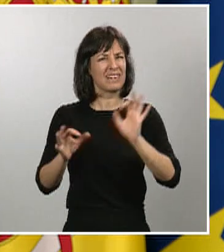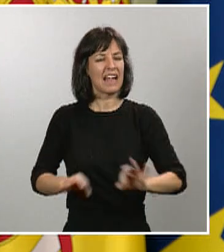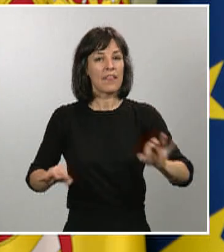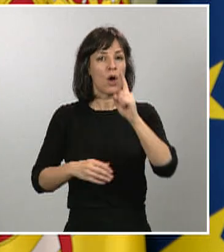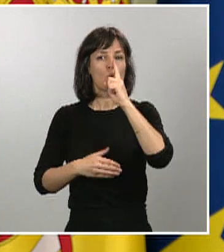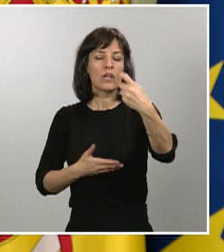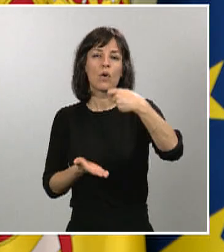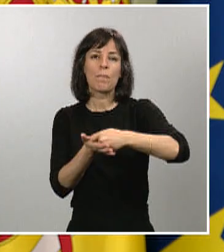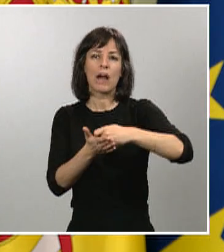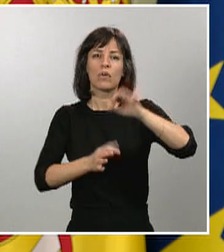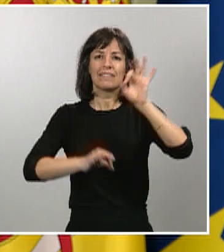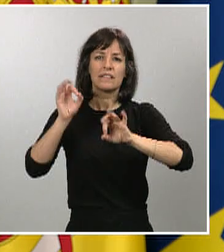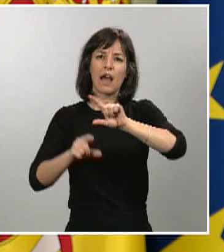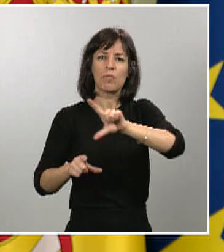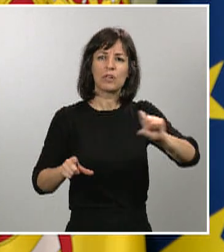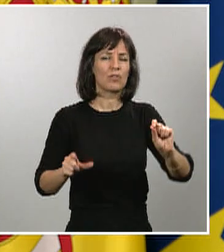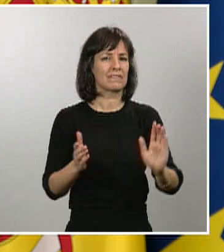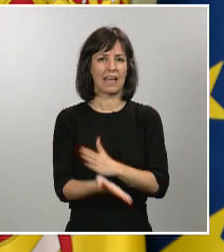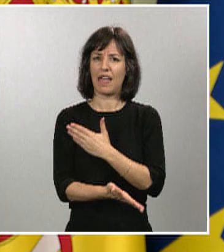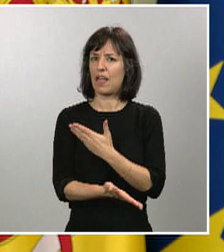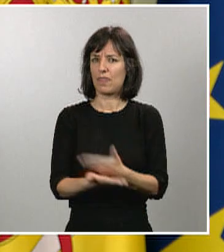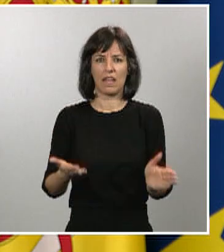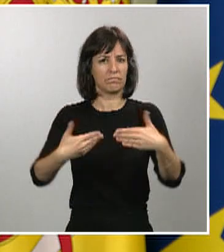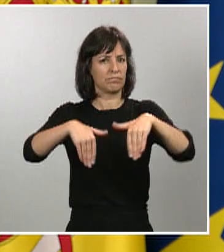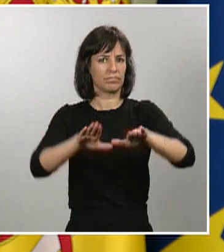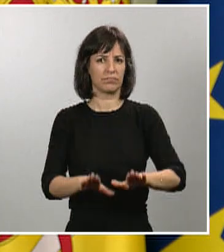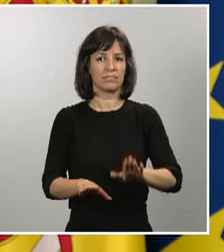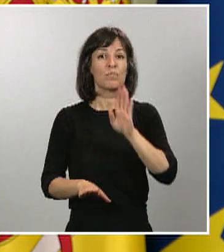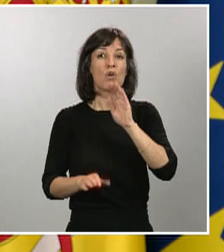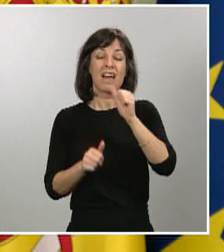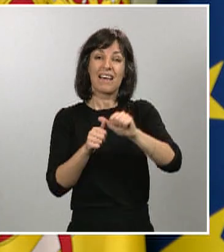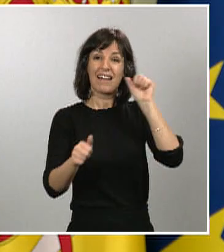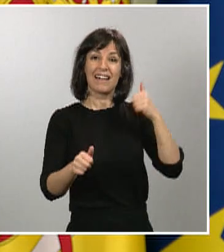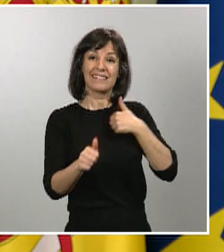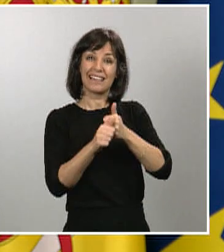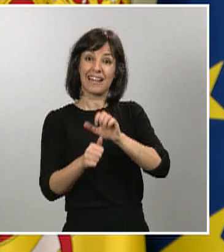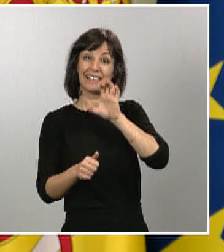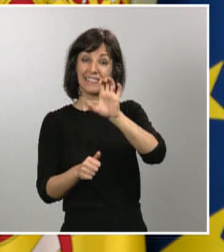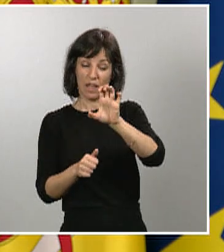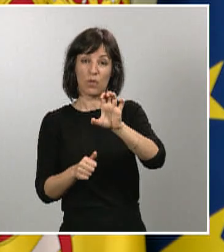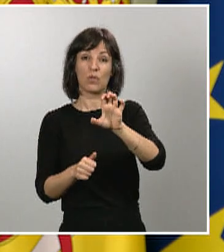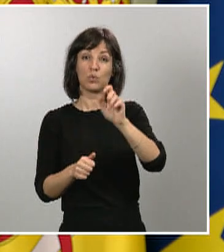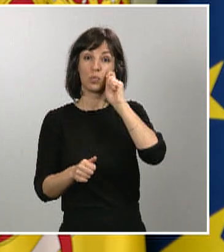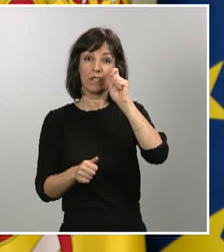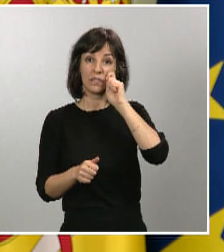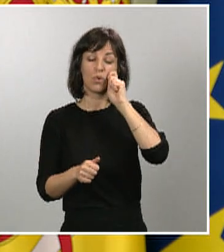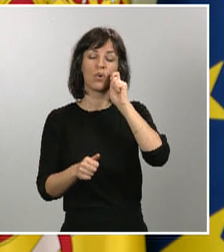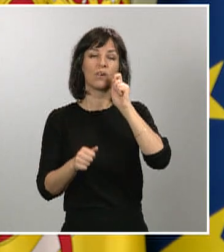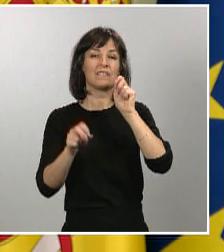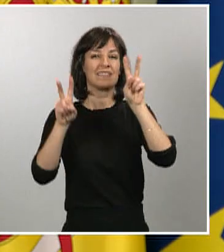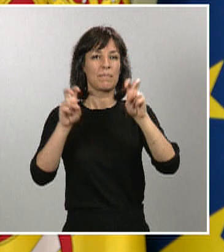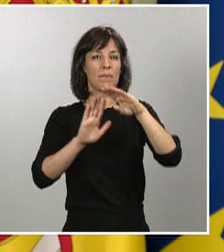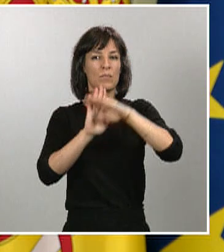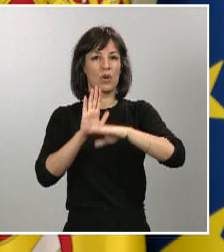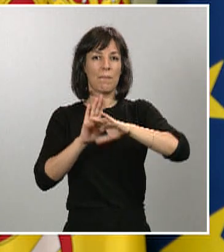amortizaciones correspondientes a los préstamos concedidos por la Secretaría de Estado de Turismo en el marco del programa EmprendeTour de